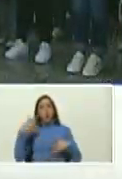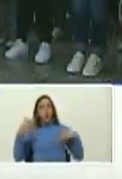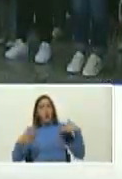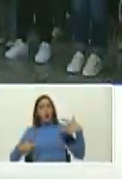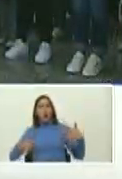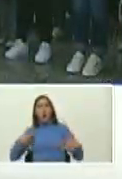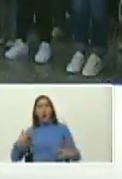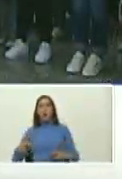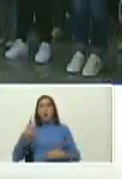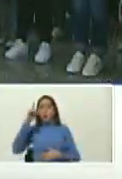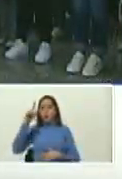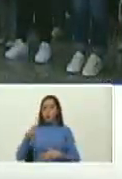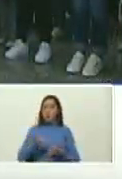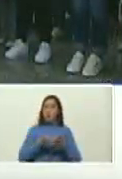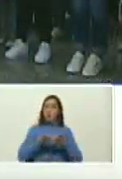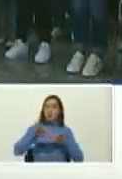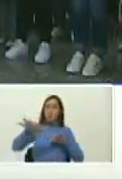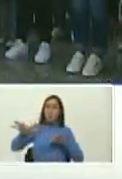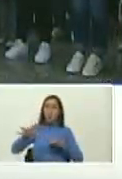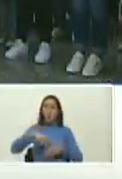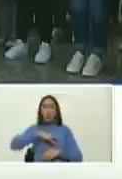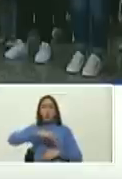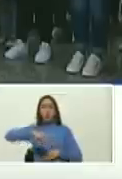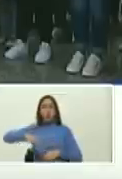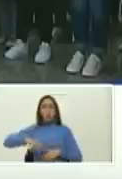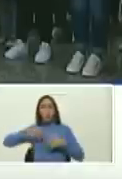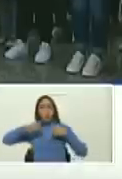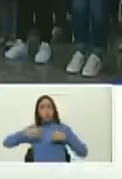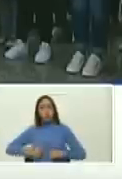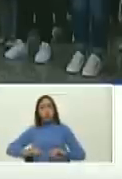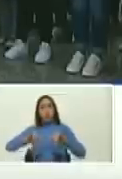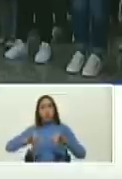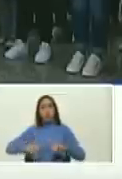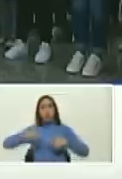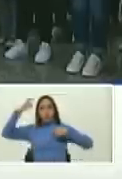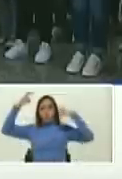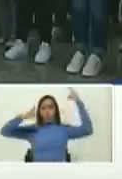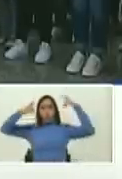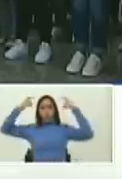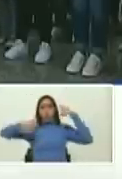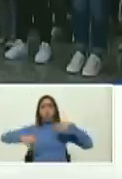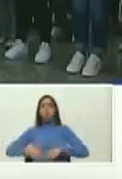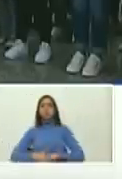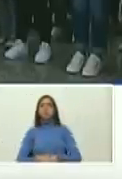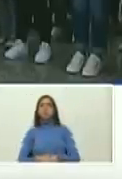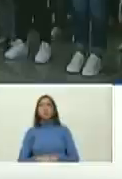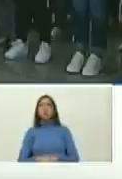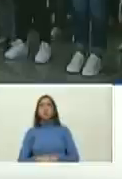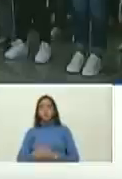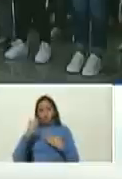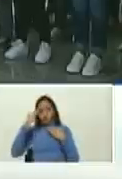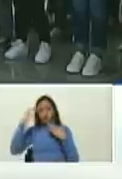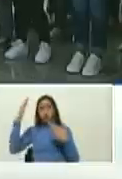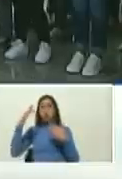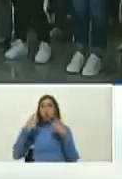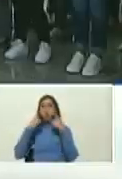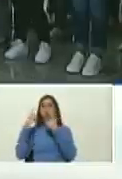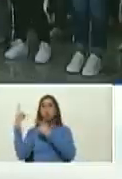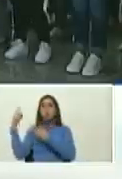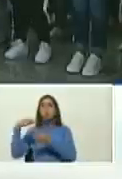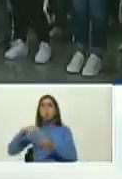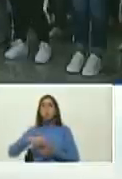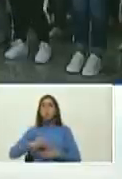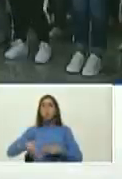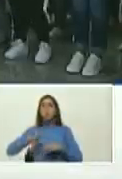somos mayoría somos los hijos de Hugo Chávez Fría mi saludo a esa niña mira como baila